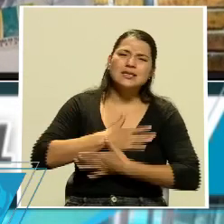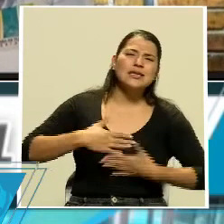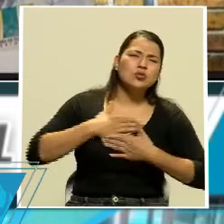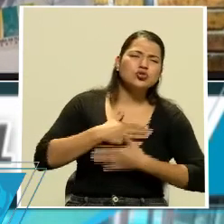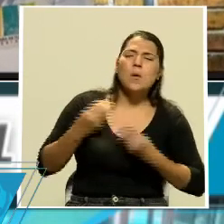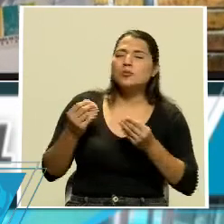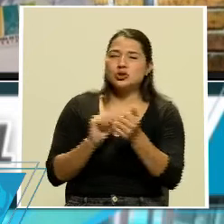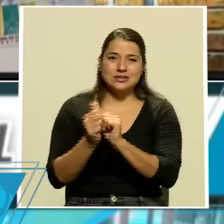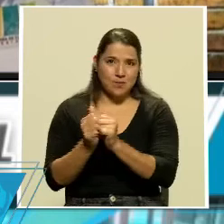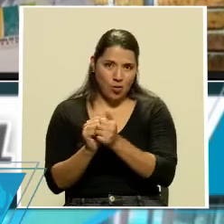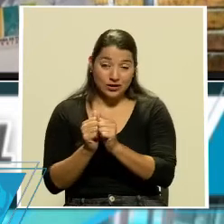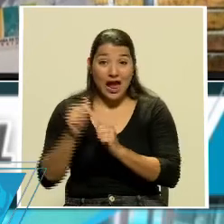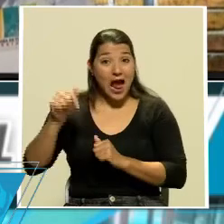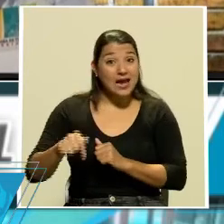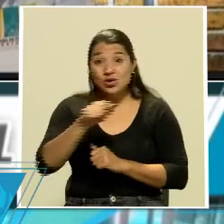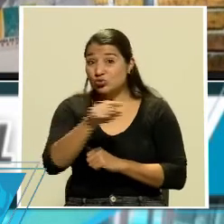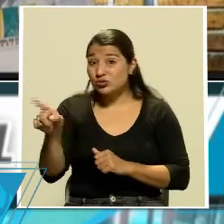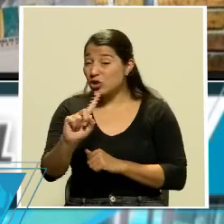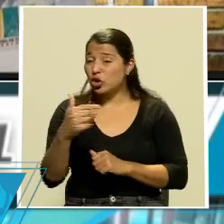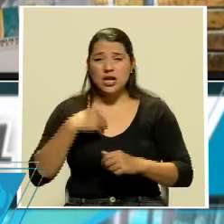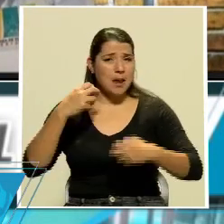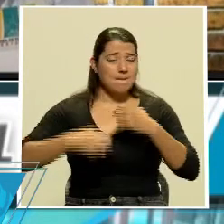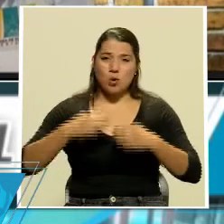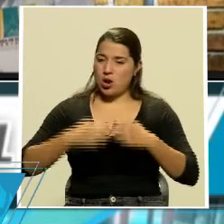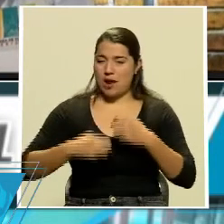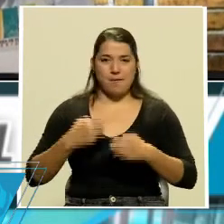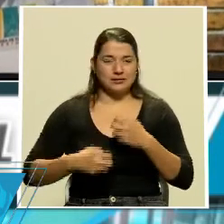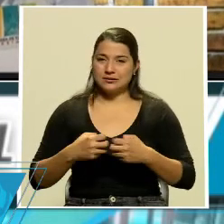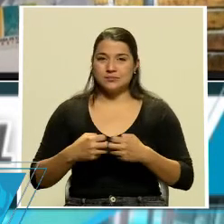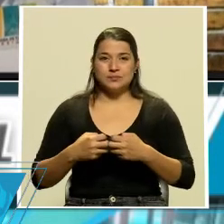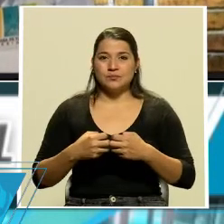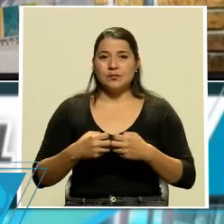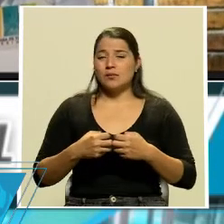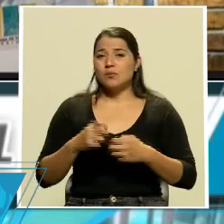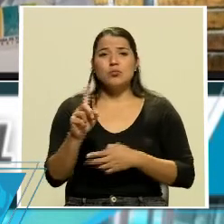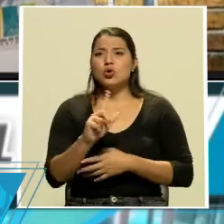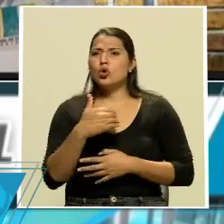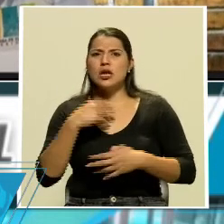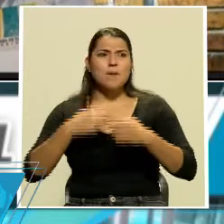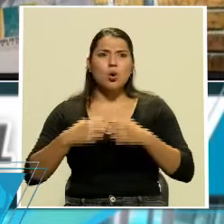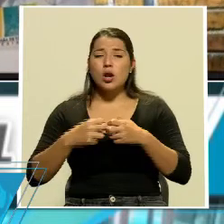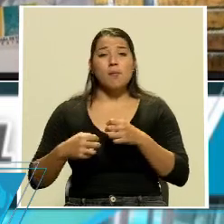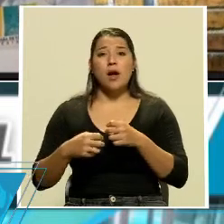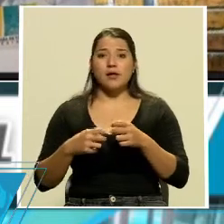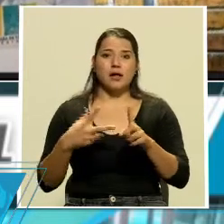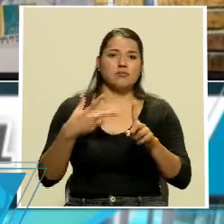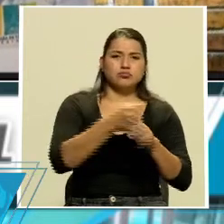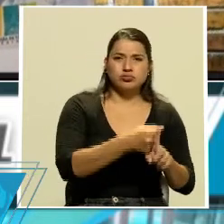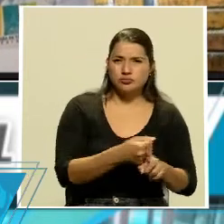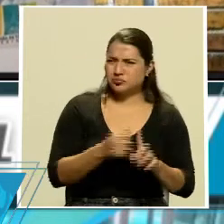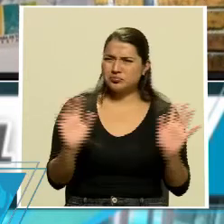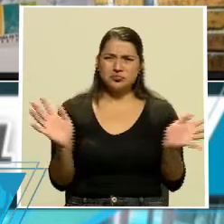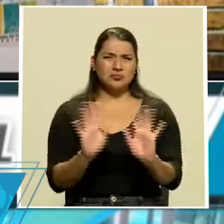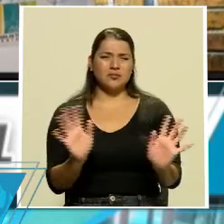del deporte. Aquí usted no tiene problemas de vías, aquí usted no tiene problemas de que lo van a atropellar. Aquí